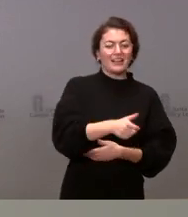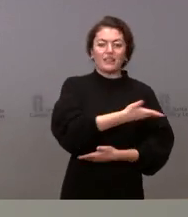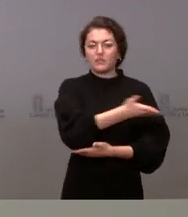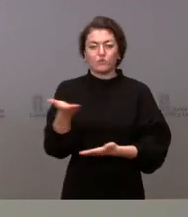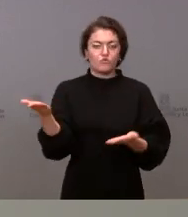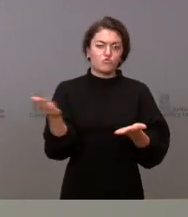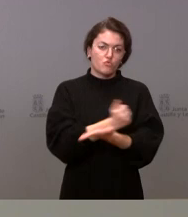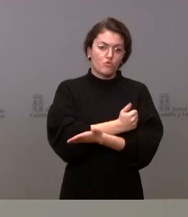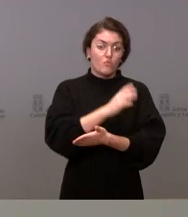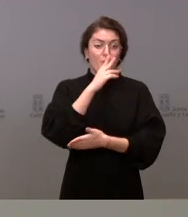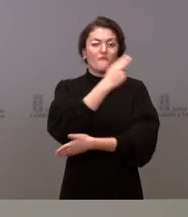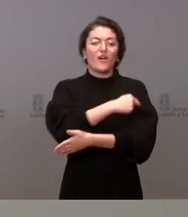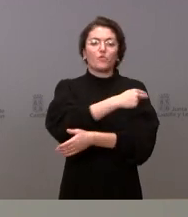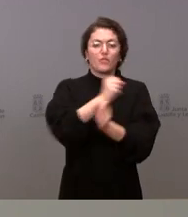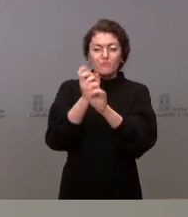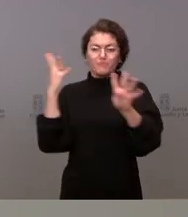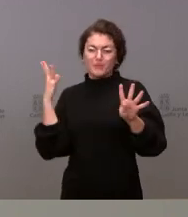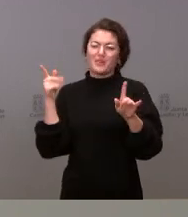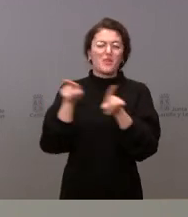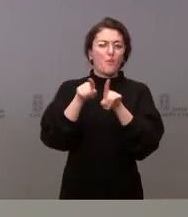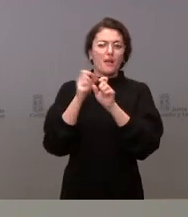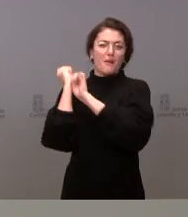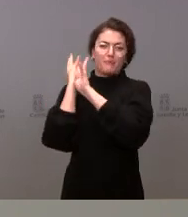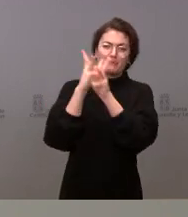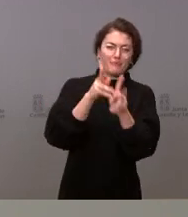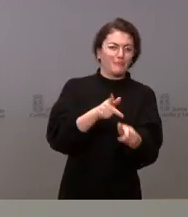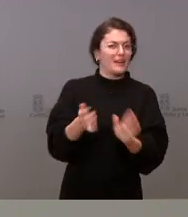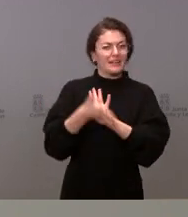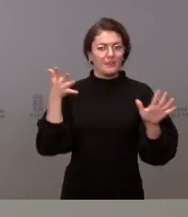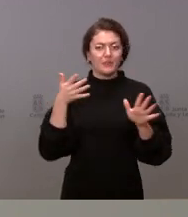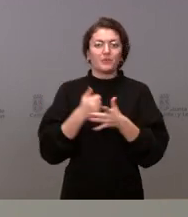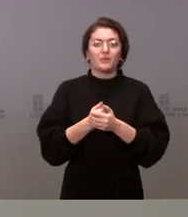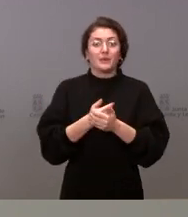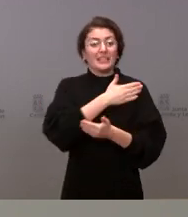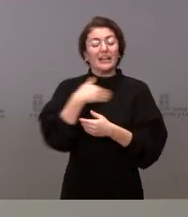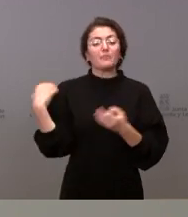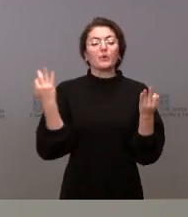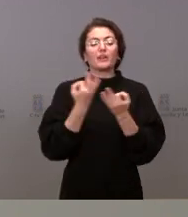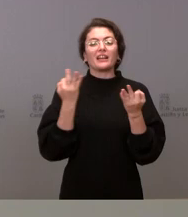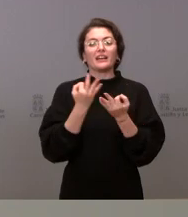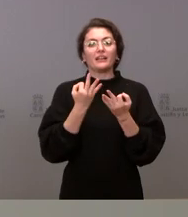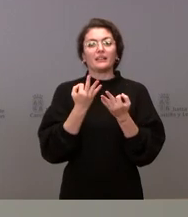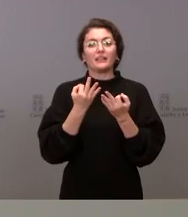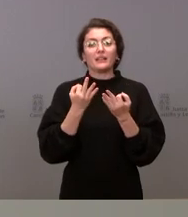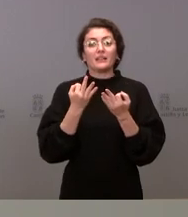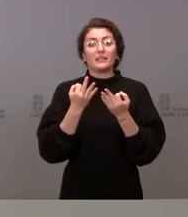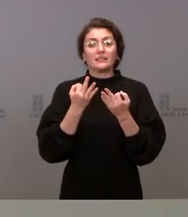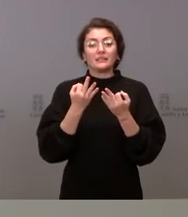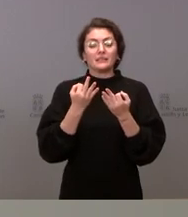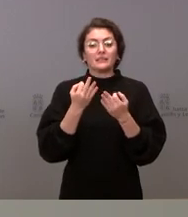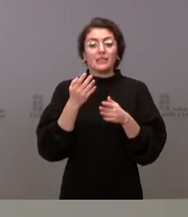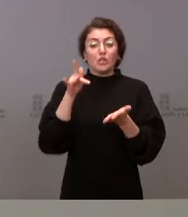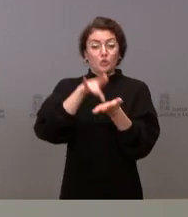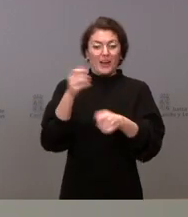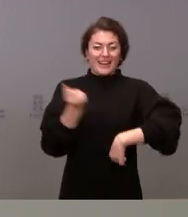da mucha rapidez, da mucha velocidad y lo que queremos es conseguir que antes de las Navidades tener el